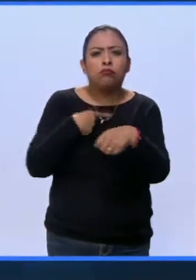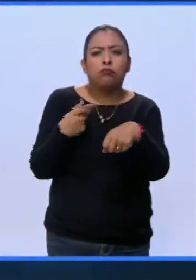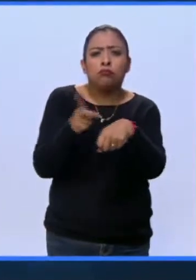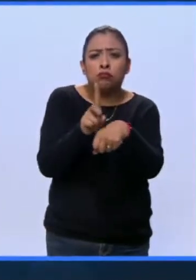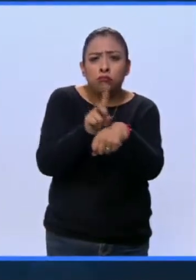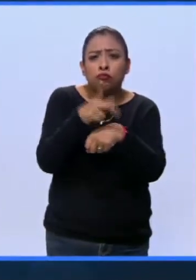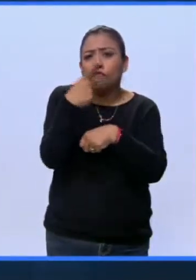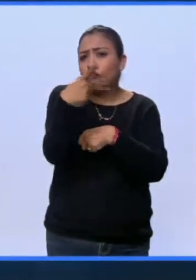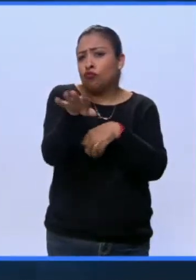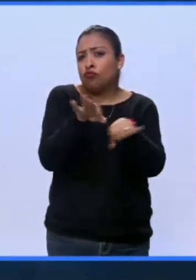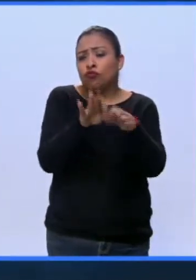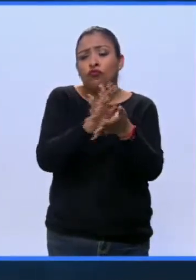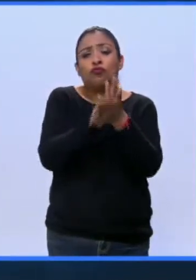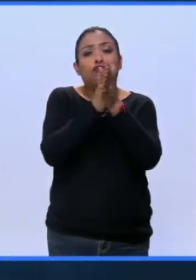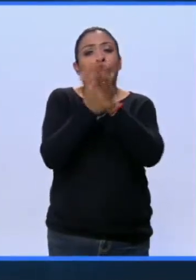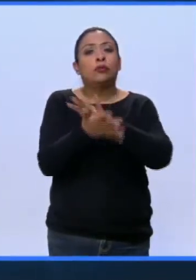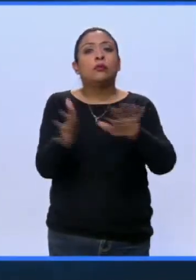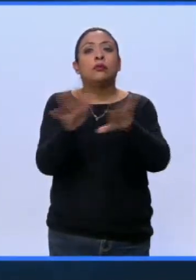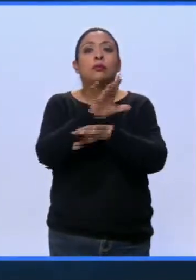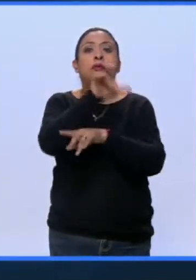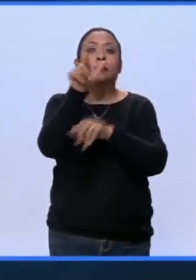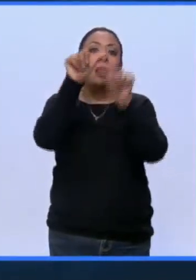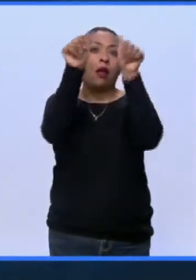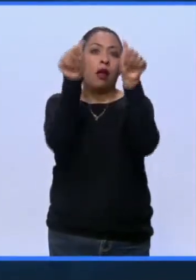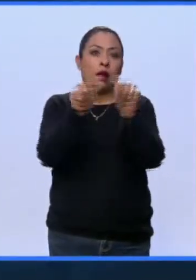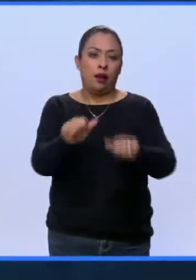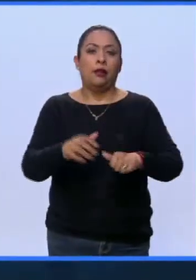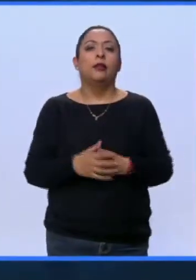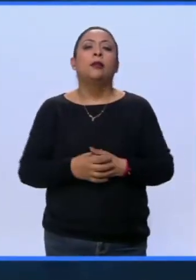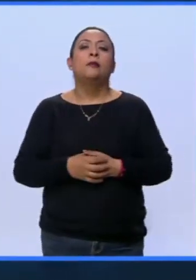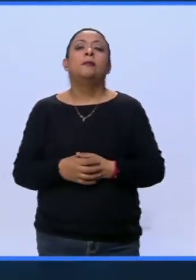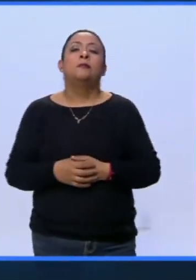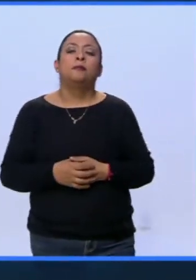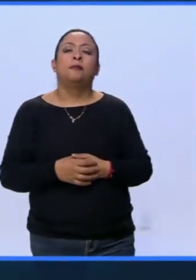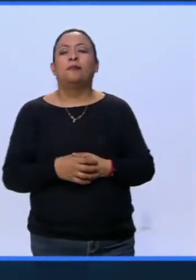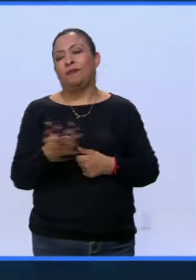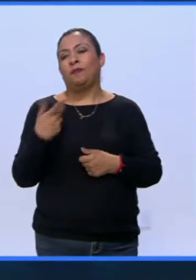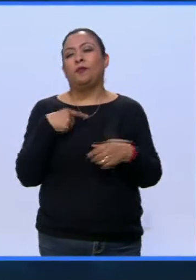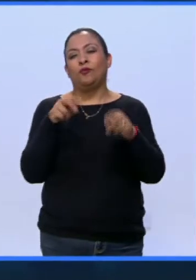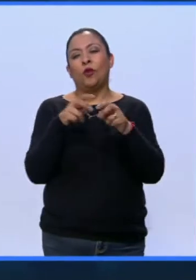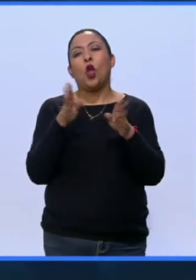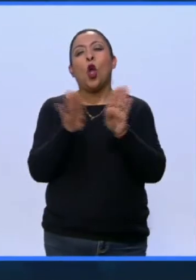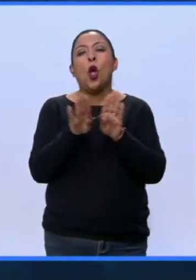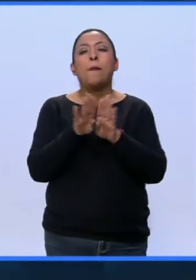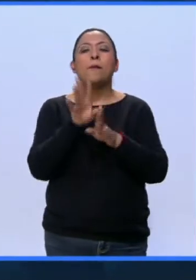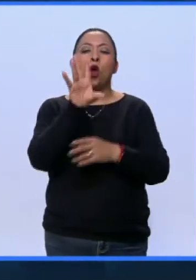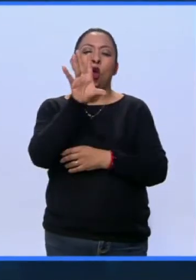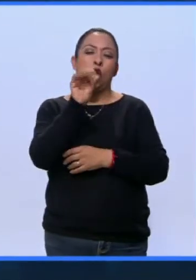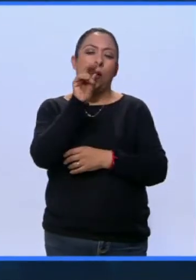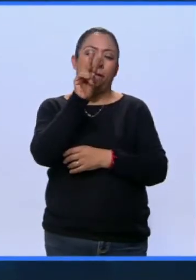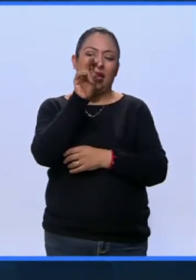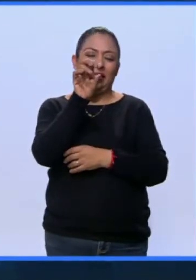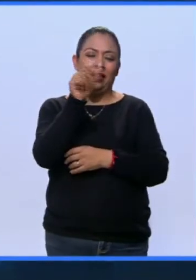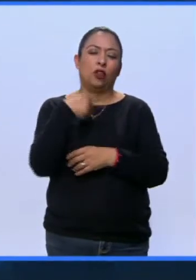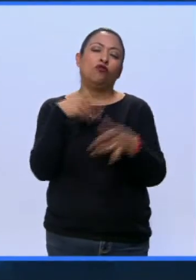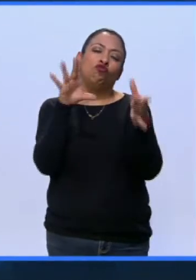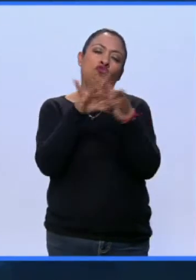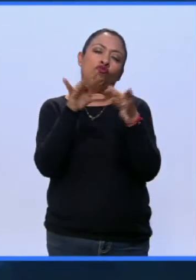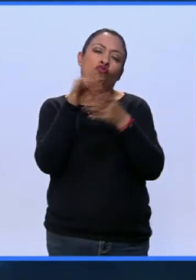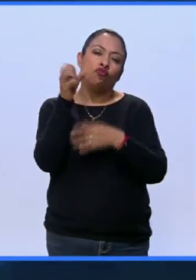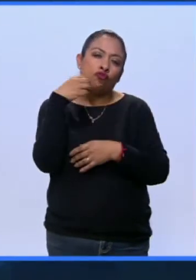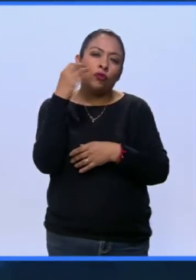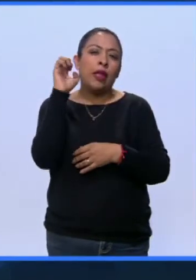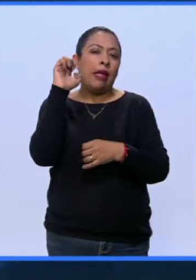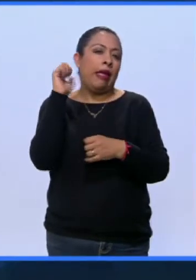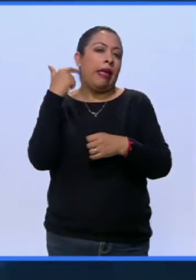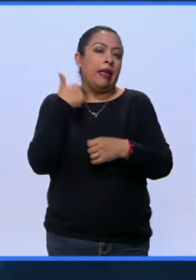hacen lo que se convierte en arte. El conversatorio de los ex directores, el conversatorio de los ex directores